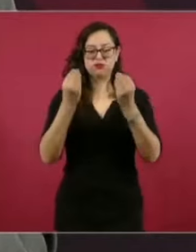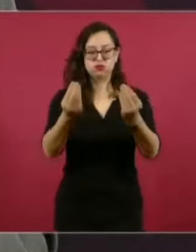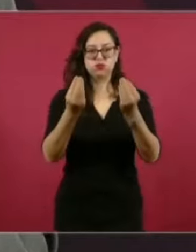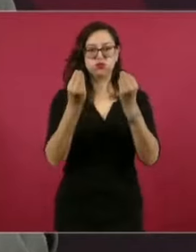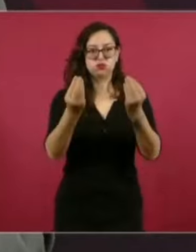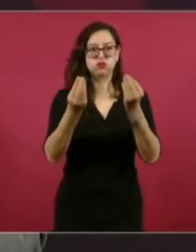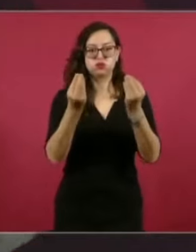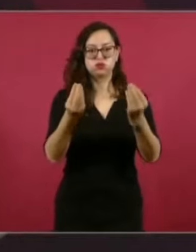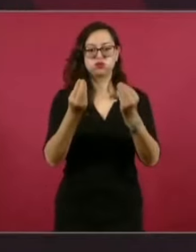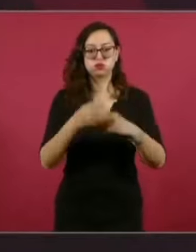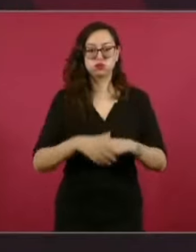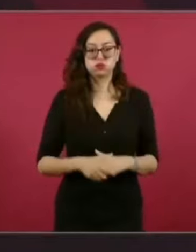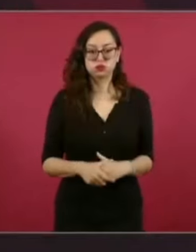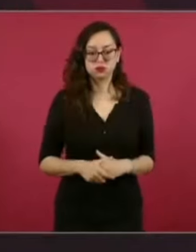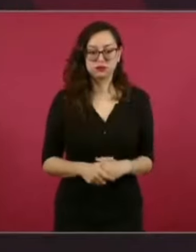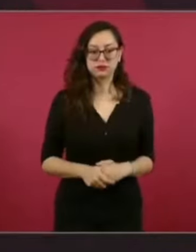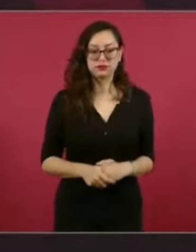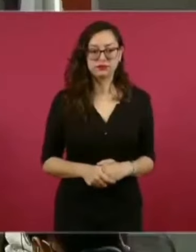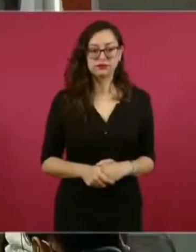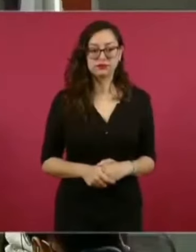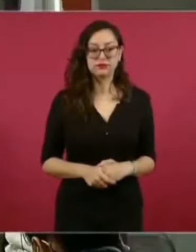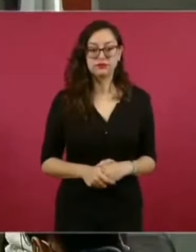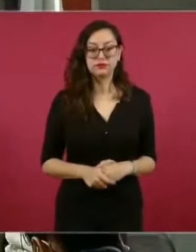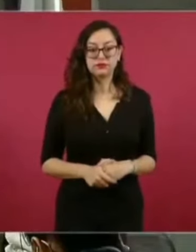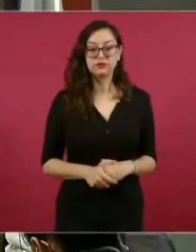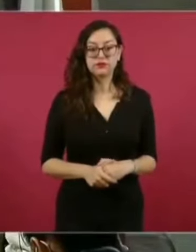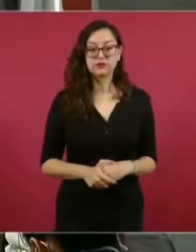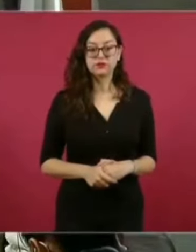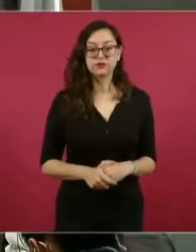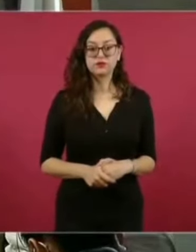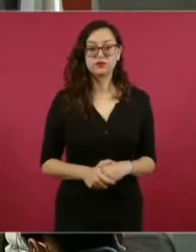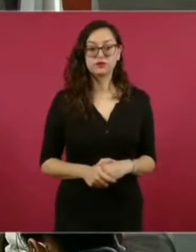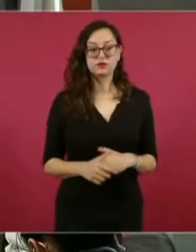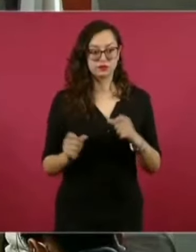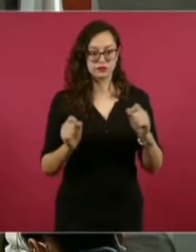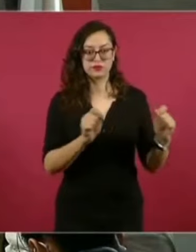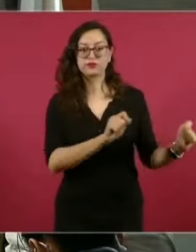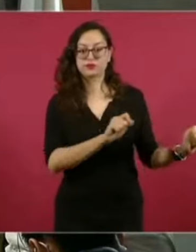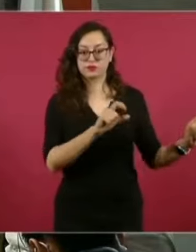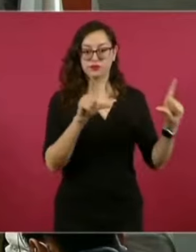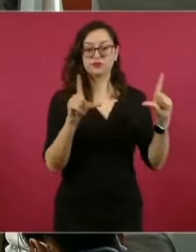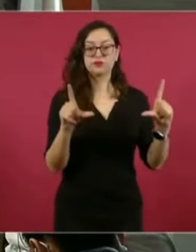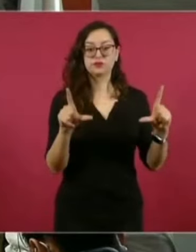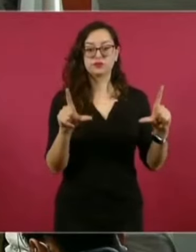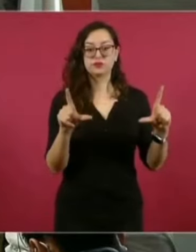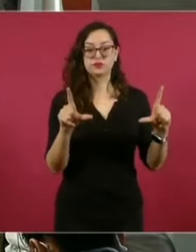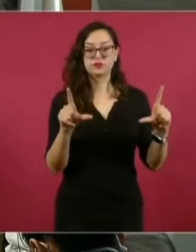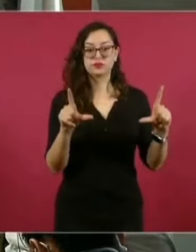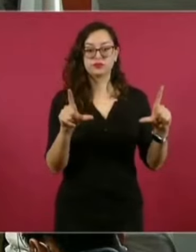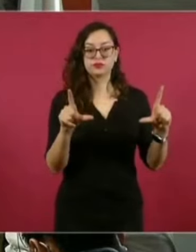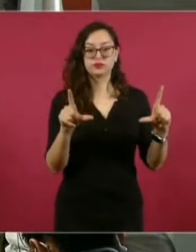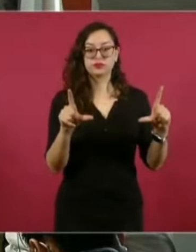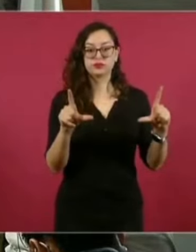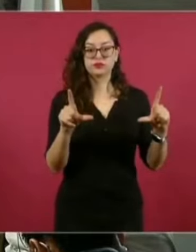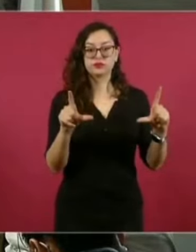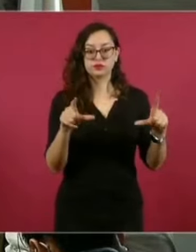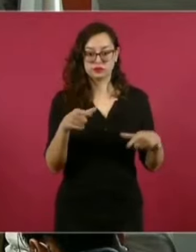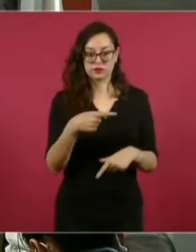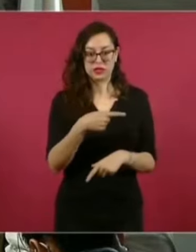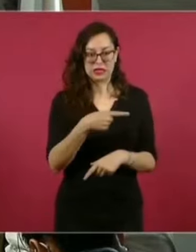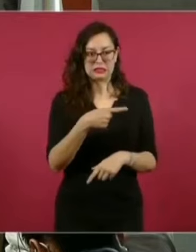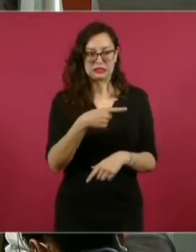¿Por qué no pones lo de don Carlos?